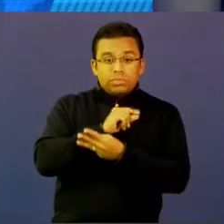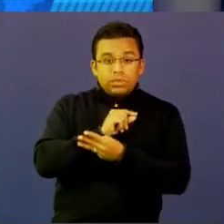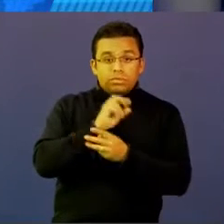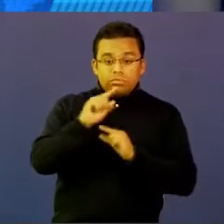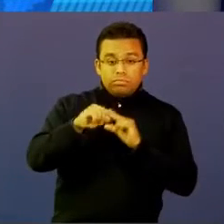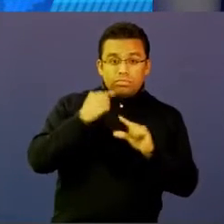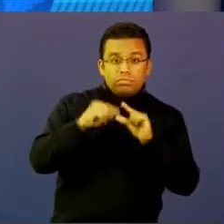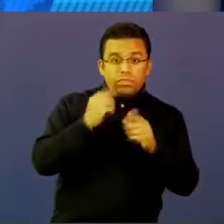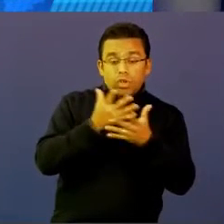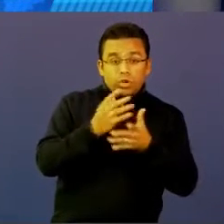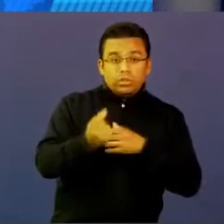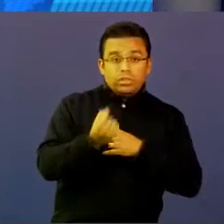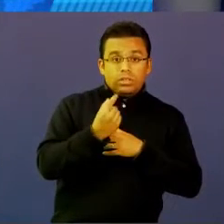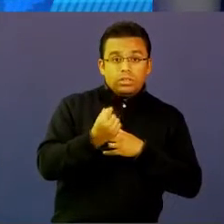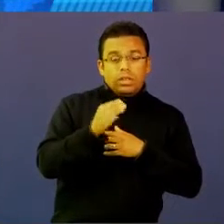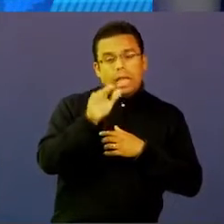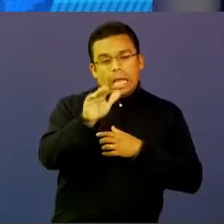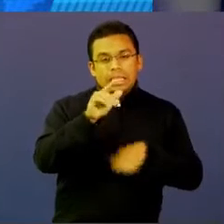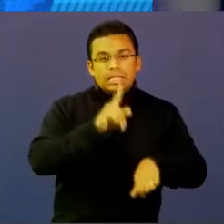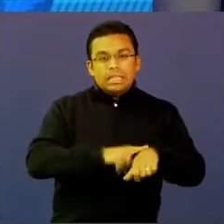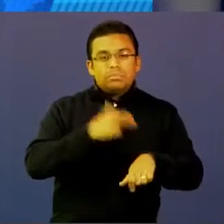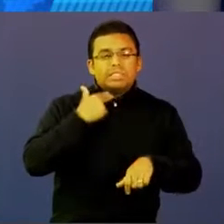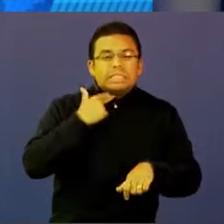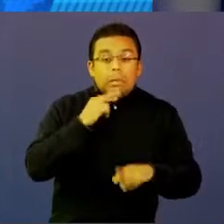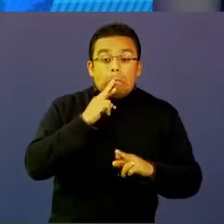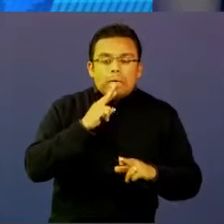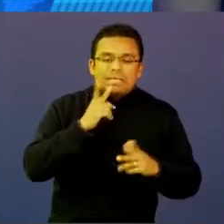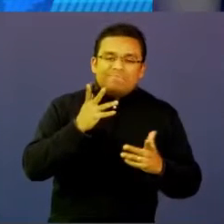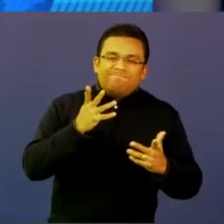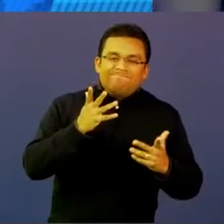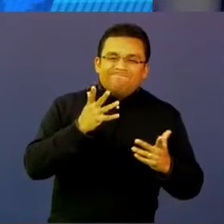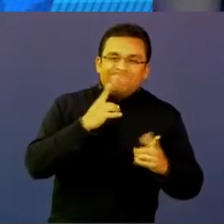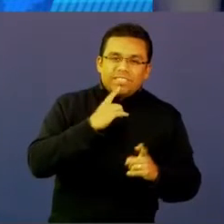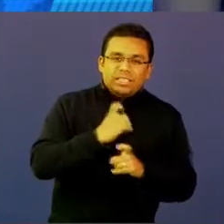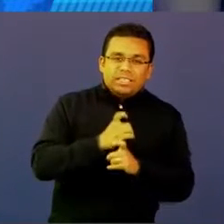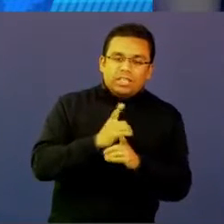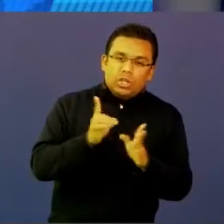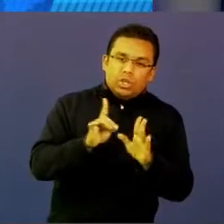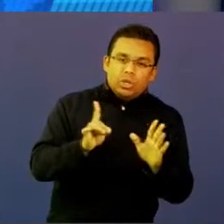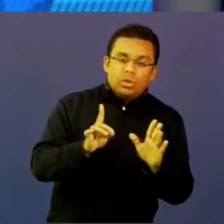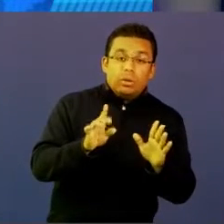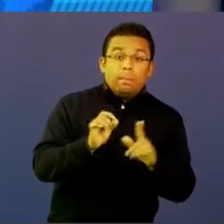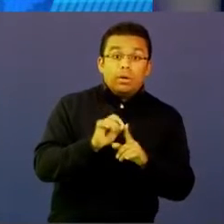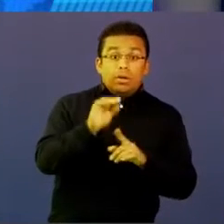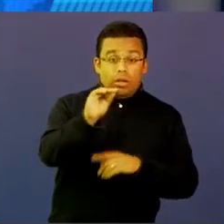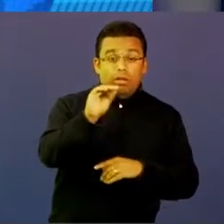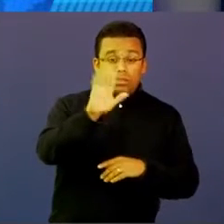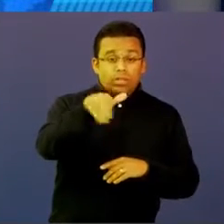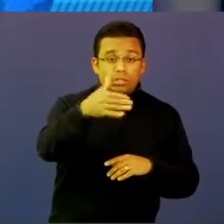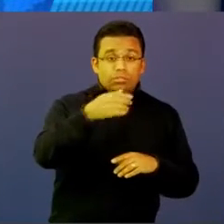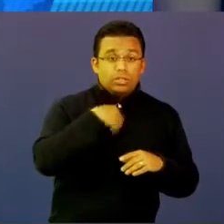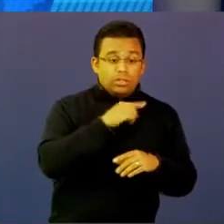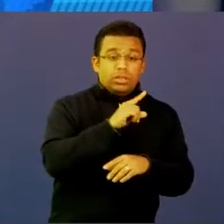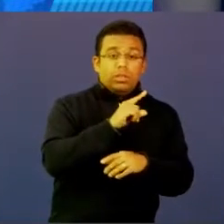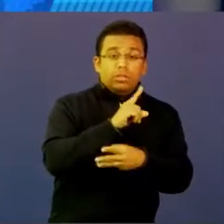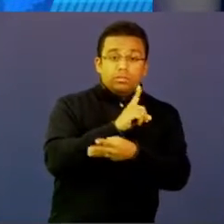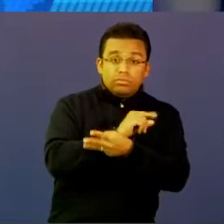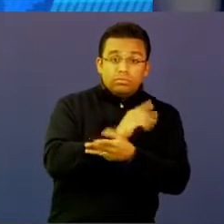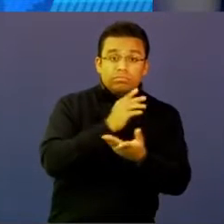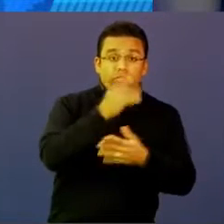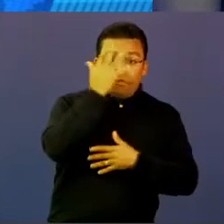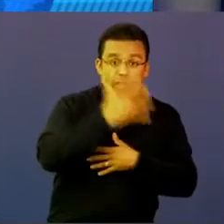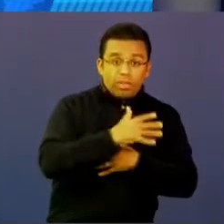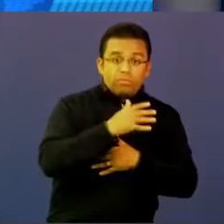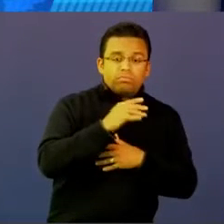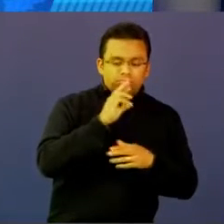hoy por temas de tiempo no las vamos a poder responder, pero estaremos en las redes sociales respondiendo a sus preguntas. Les